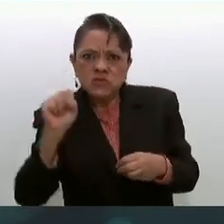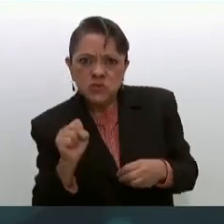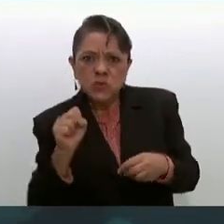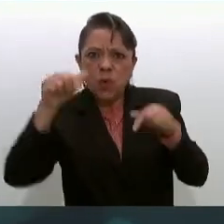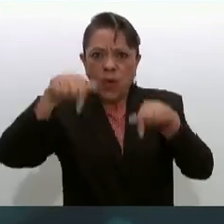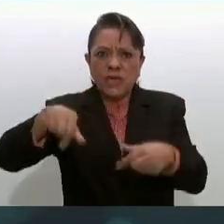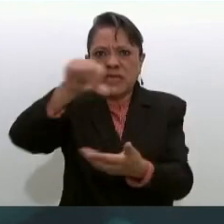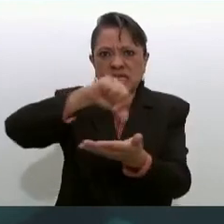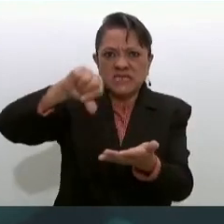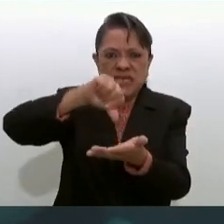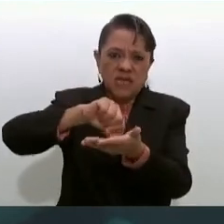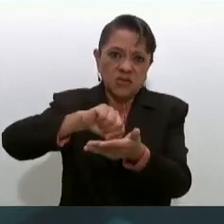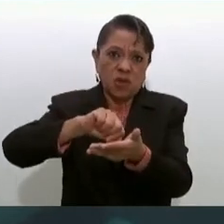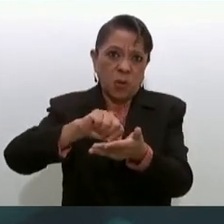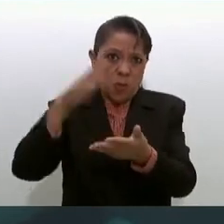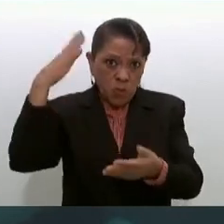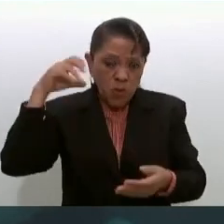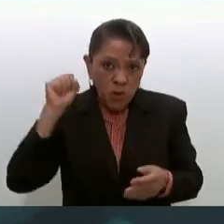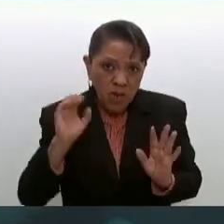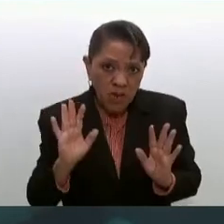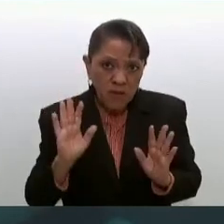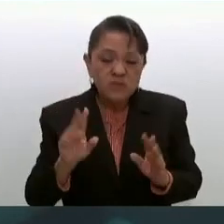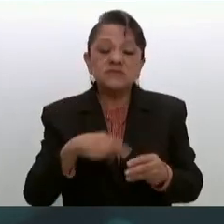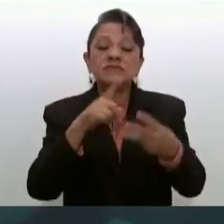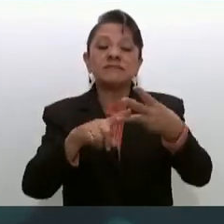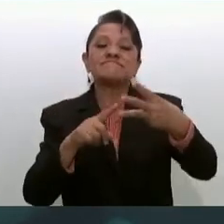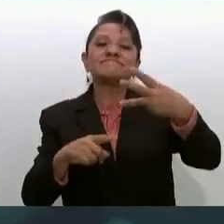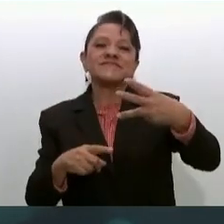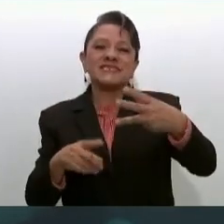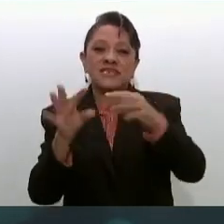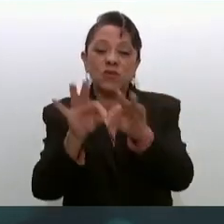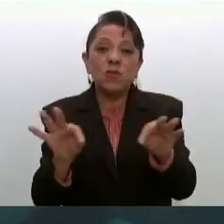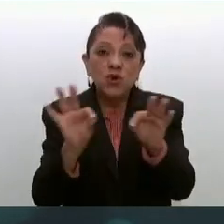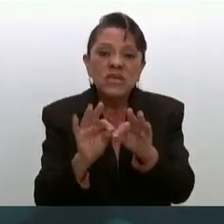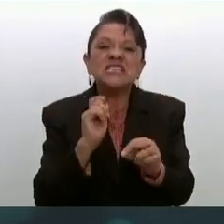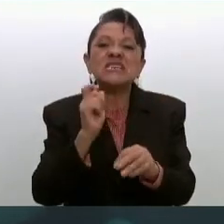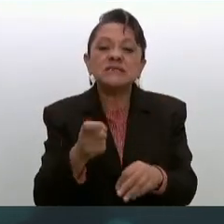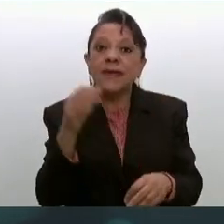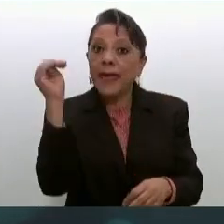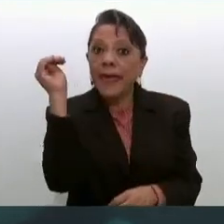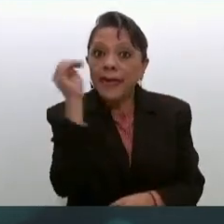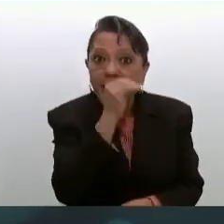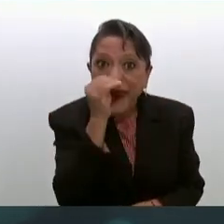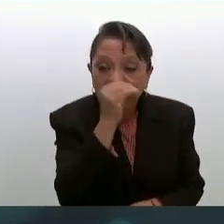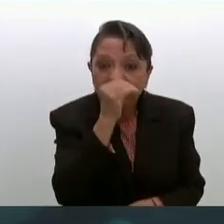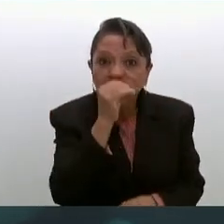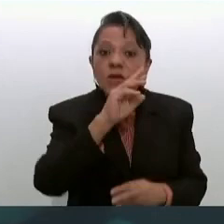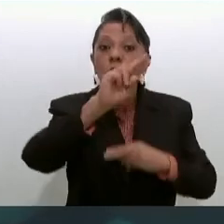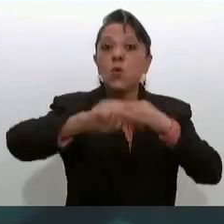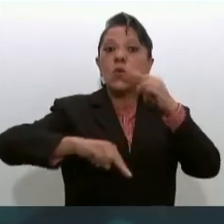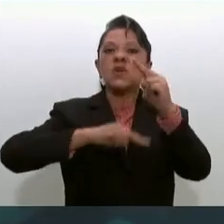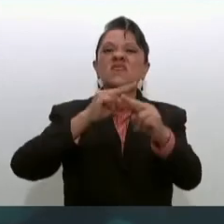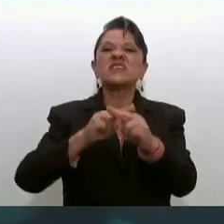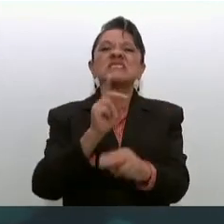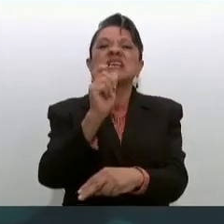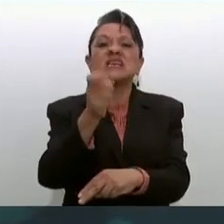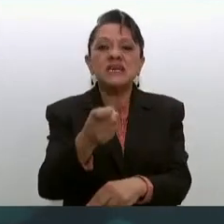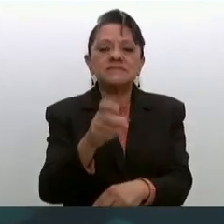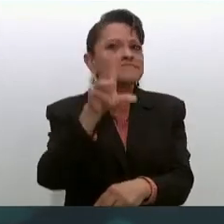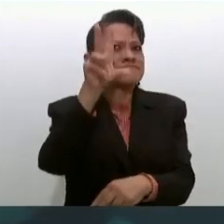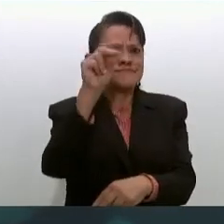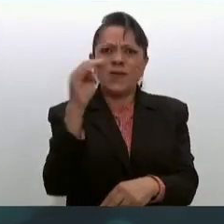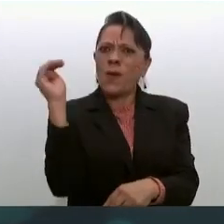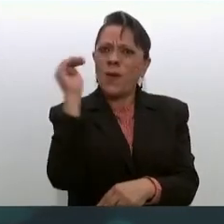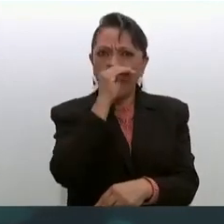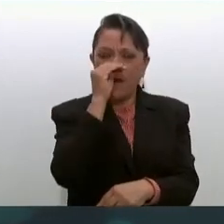en Morelos. Y en tercer lugar, y muy importante, que sea gratuito y sea universal. Esto significa que no se cobre,